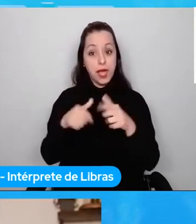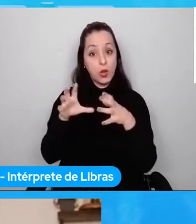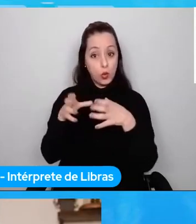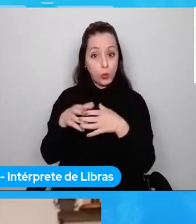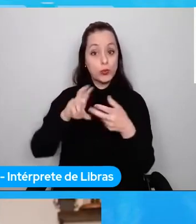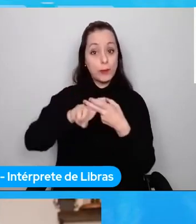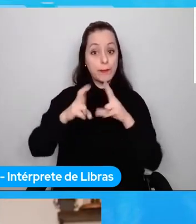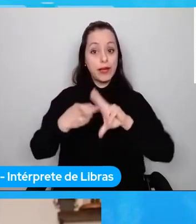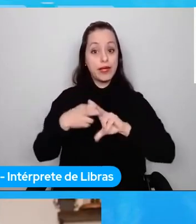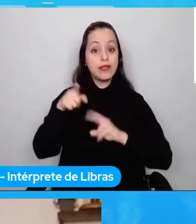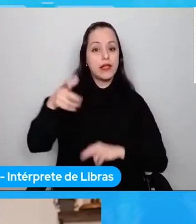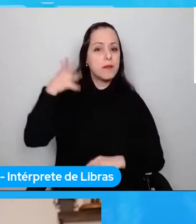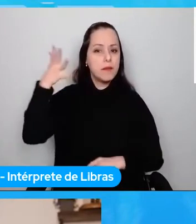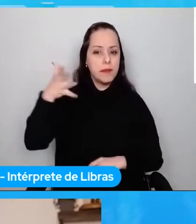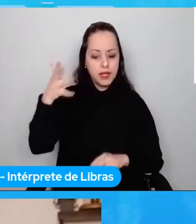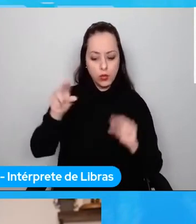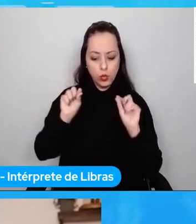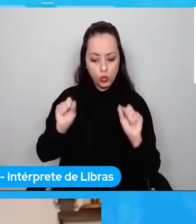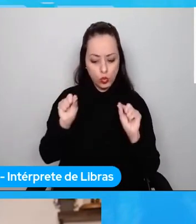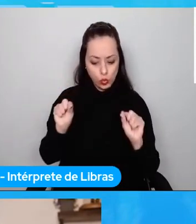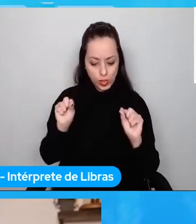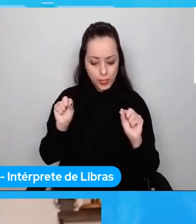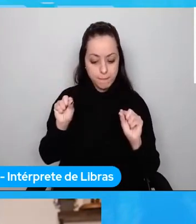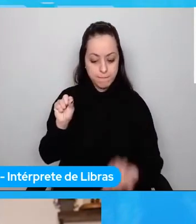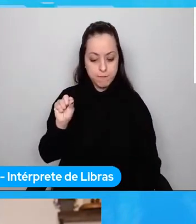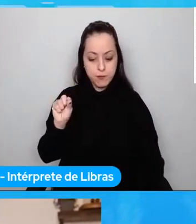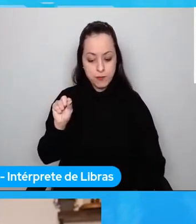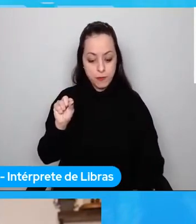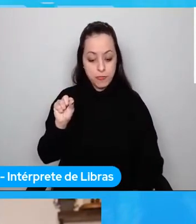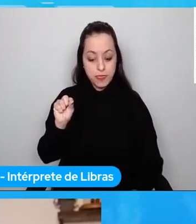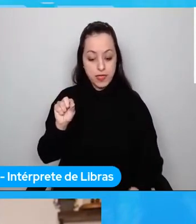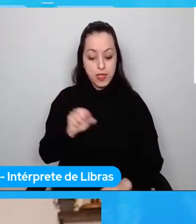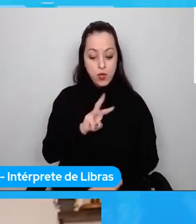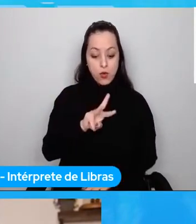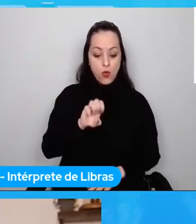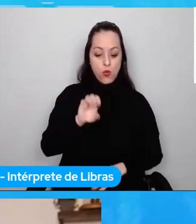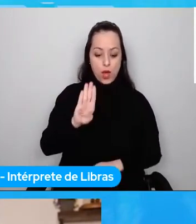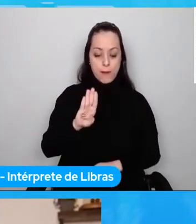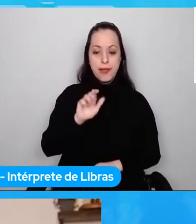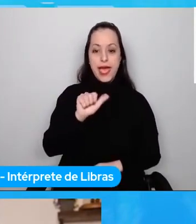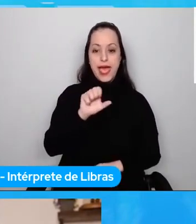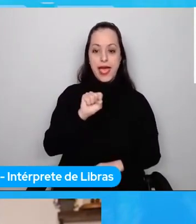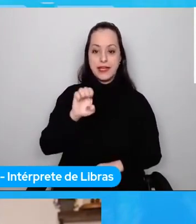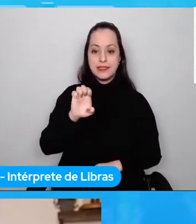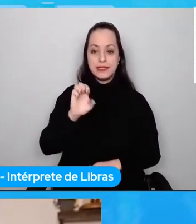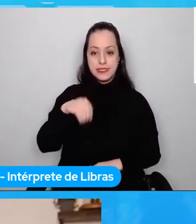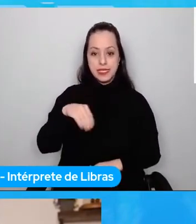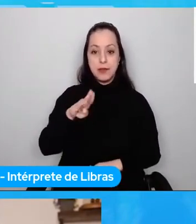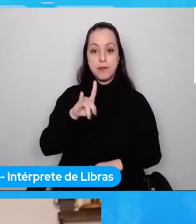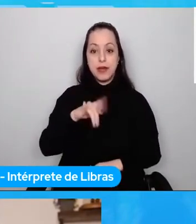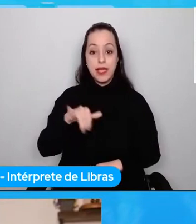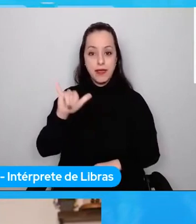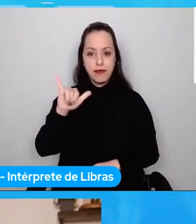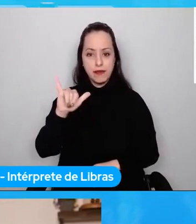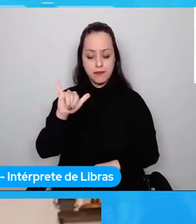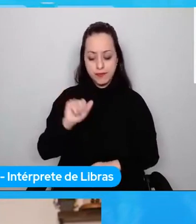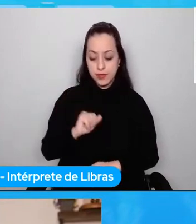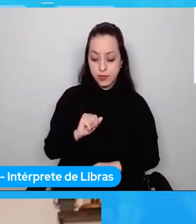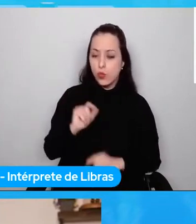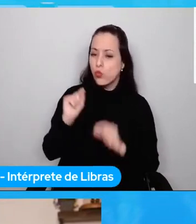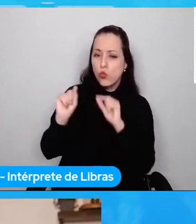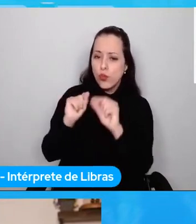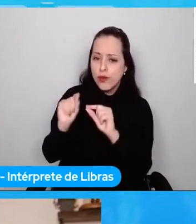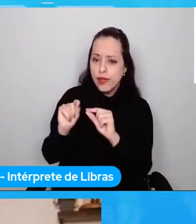WebAssembly, el qué, el por qué y el cómo. Bienvenido Andrés. Muy